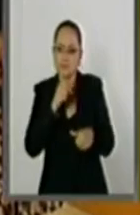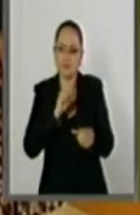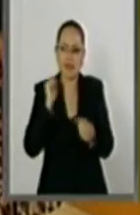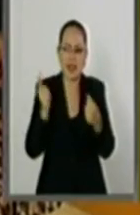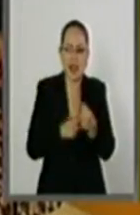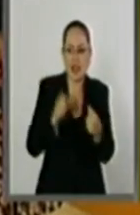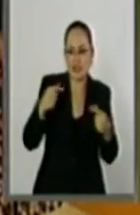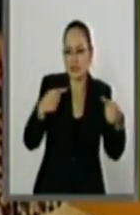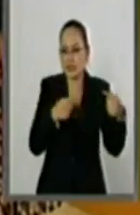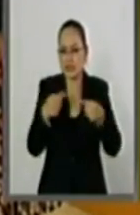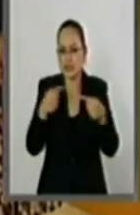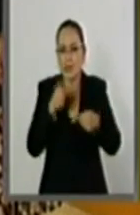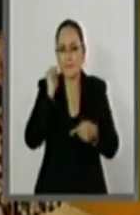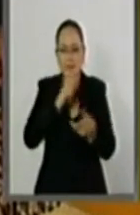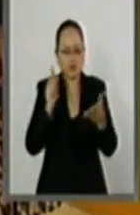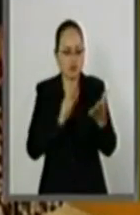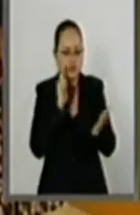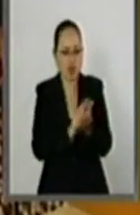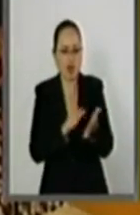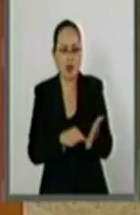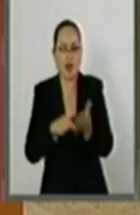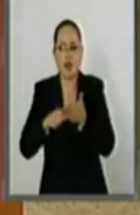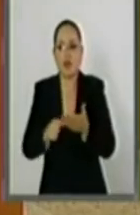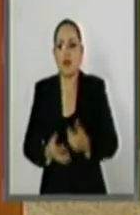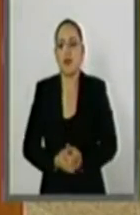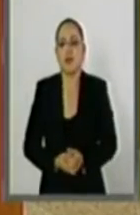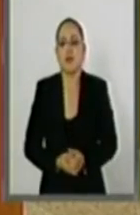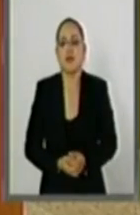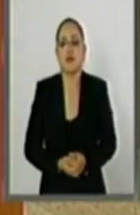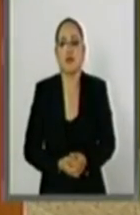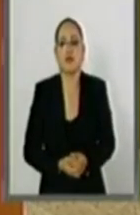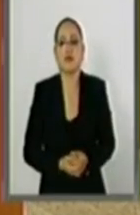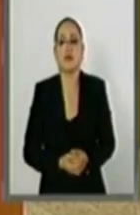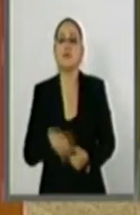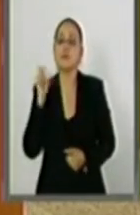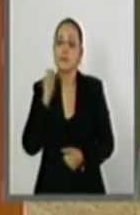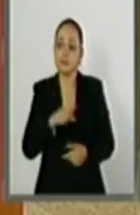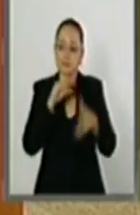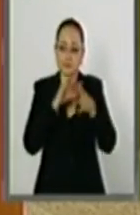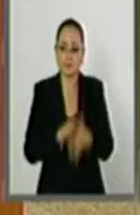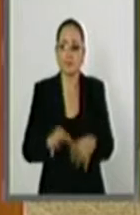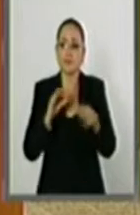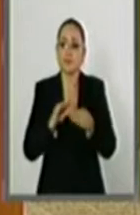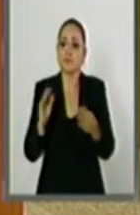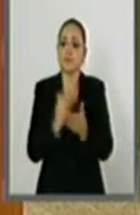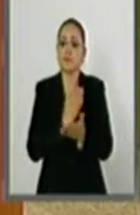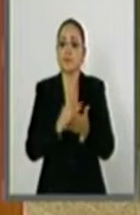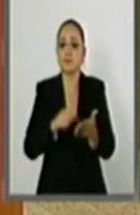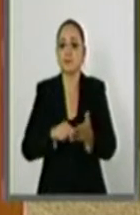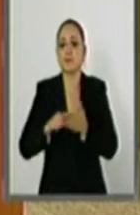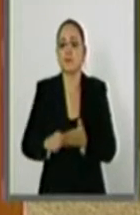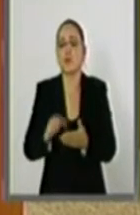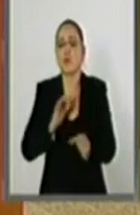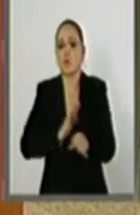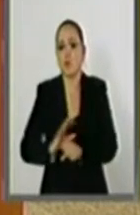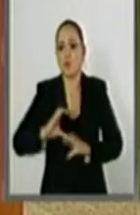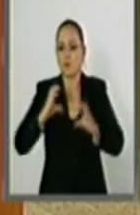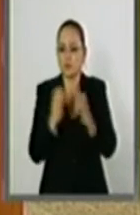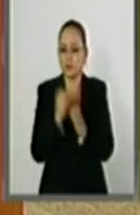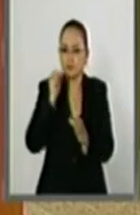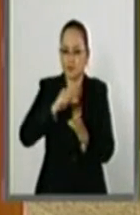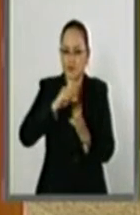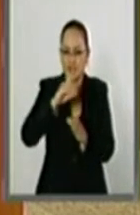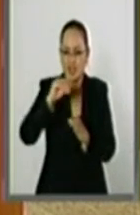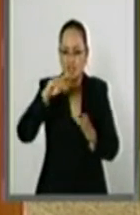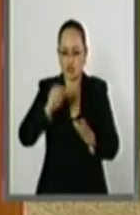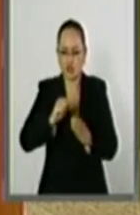que contravengan las disposiciones previstas de esta ley. Se señala, además, que las transferencias y remisiones